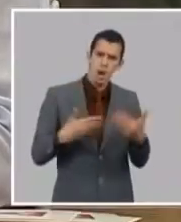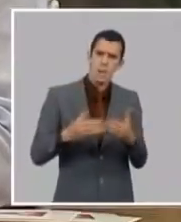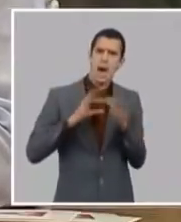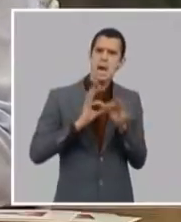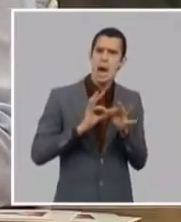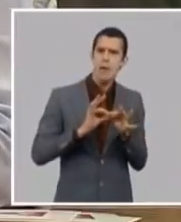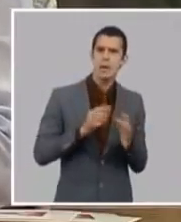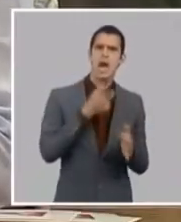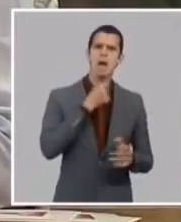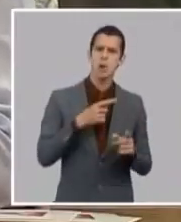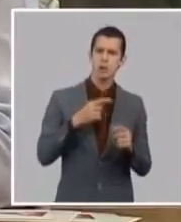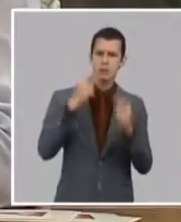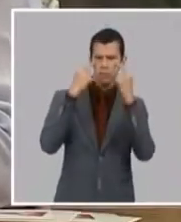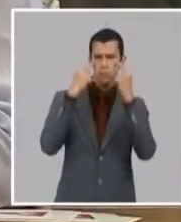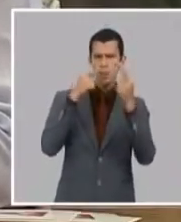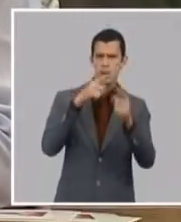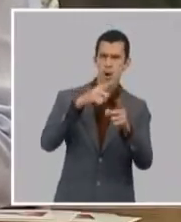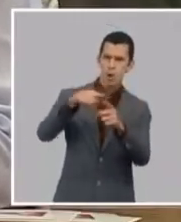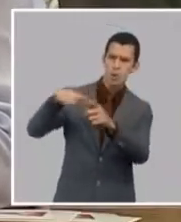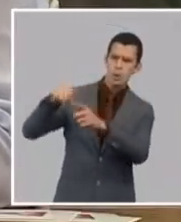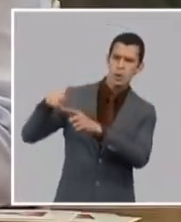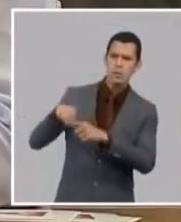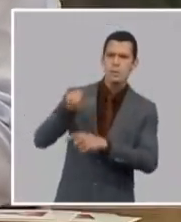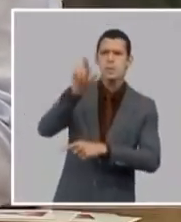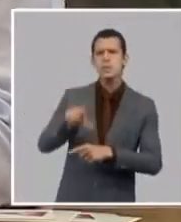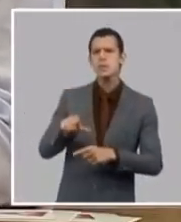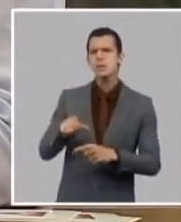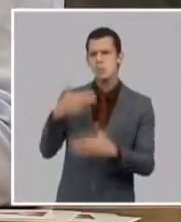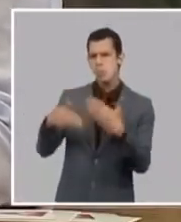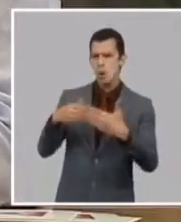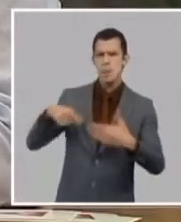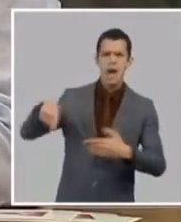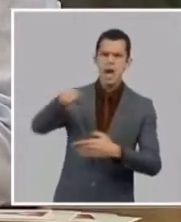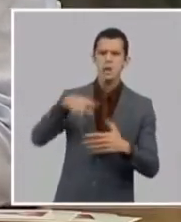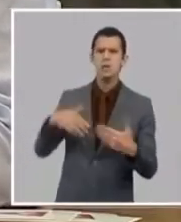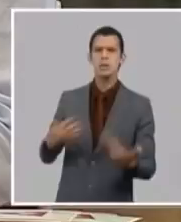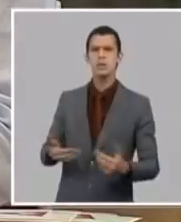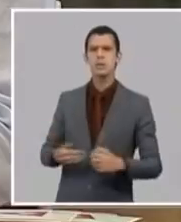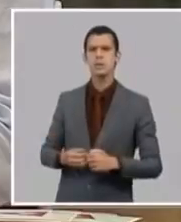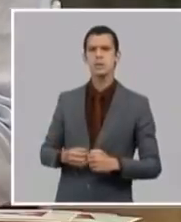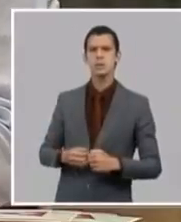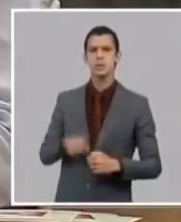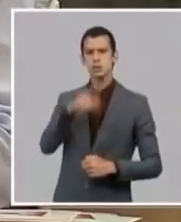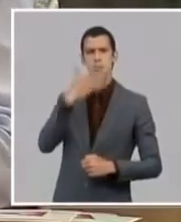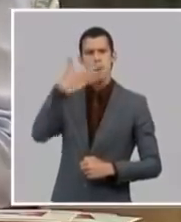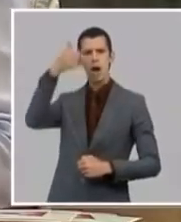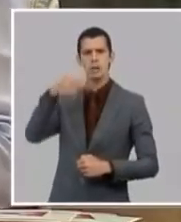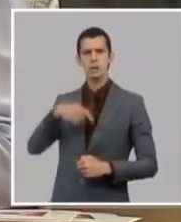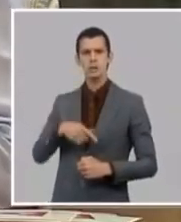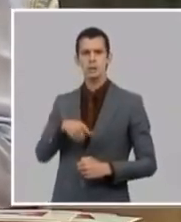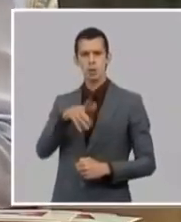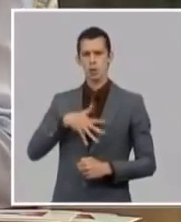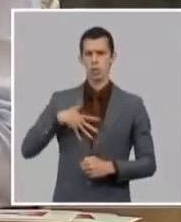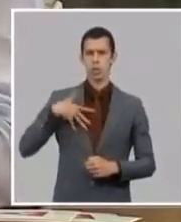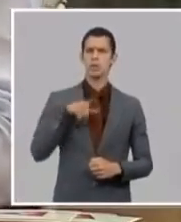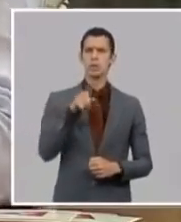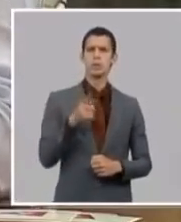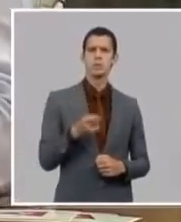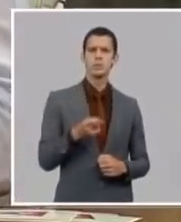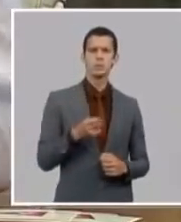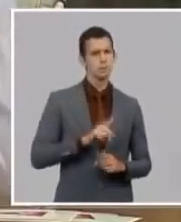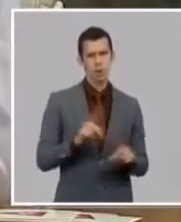los que no tienen ningún compromiso con la superación de los problemas en nuestra sociedad porque esos son los que nos bloquean